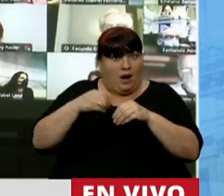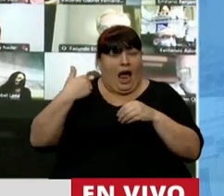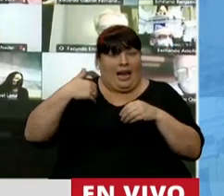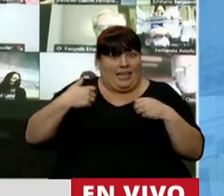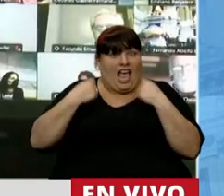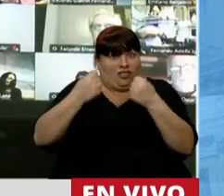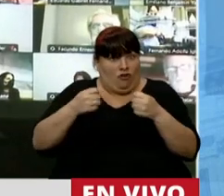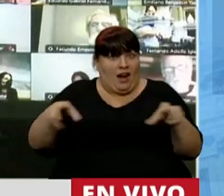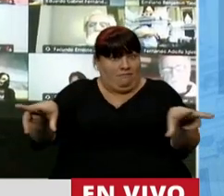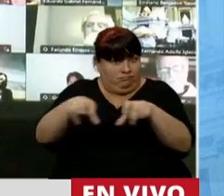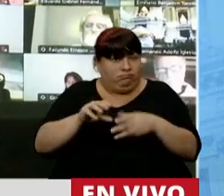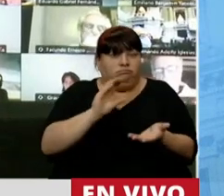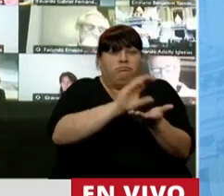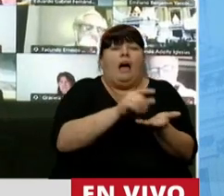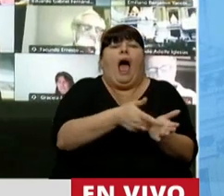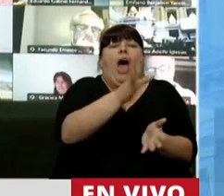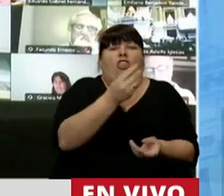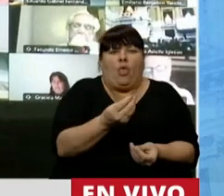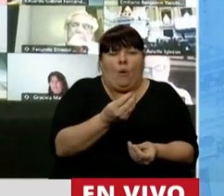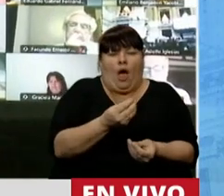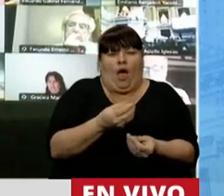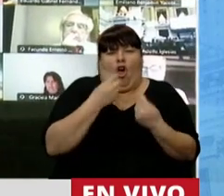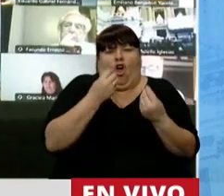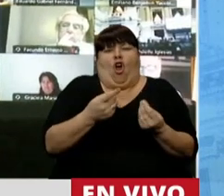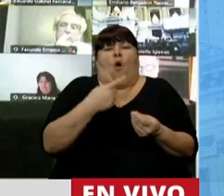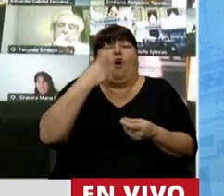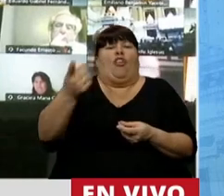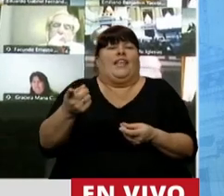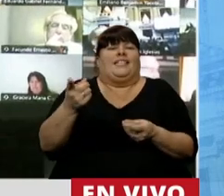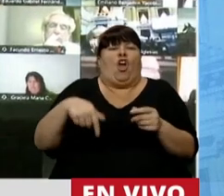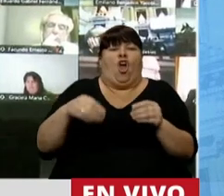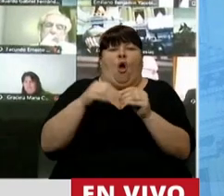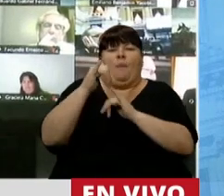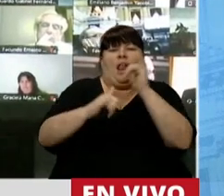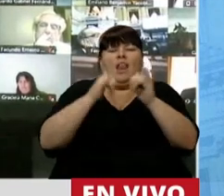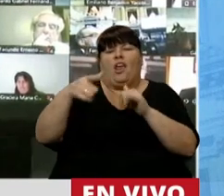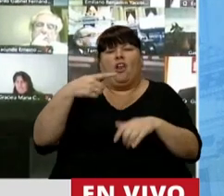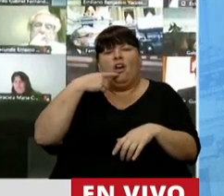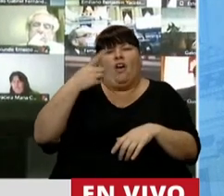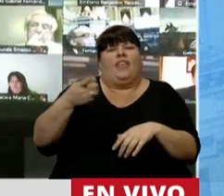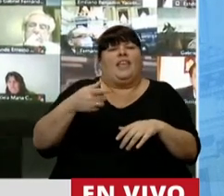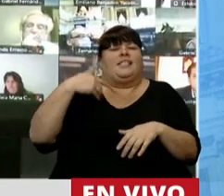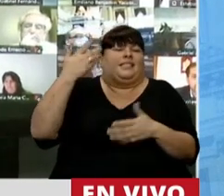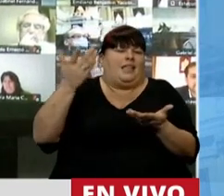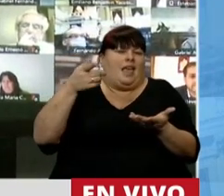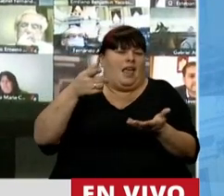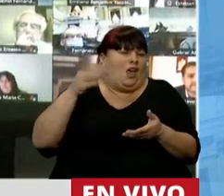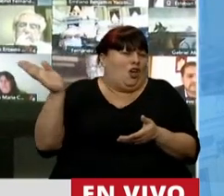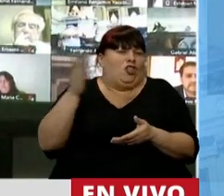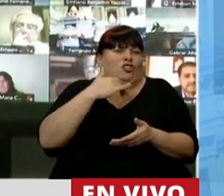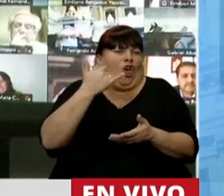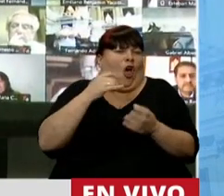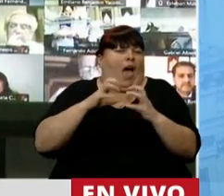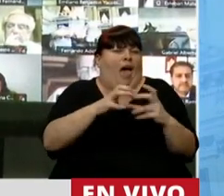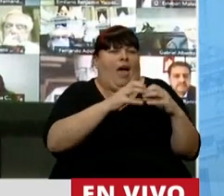argentinos? ¿Cómo vamos a ir a ese mundo que decía el colega hoy, a donde por supuesto está todo en